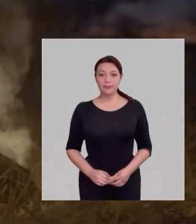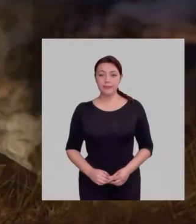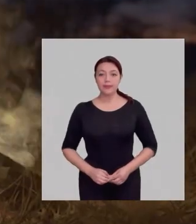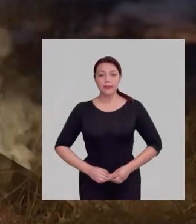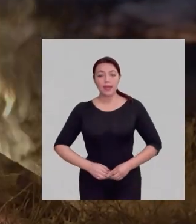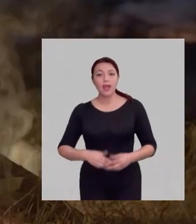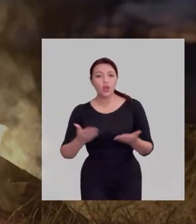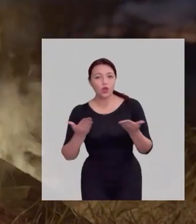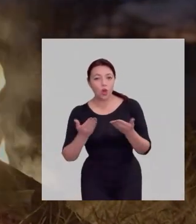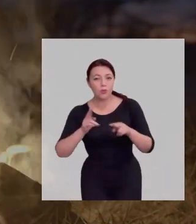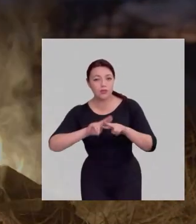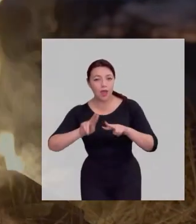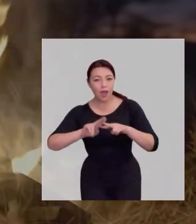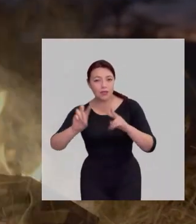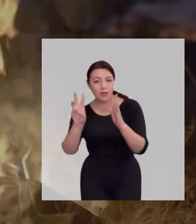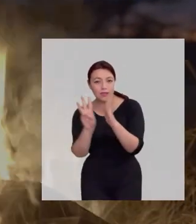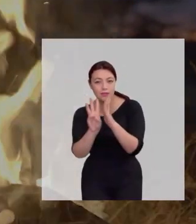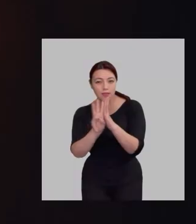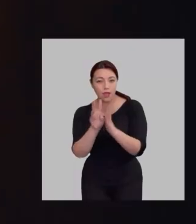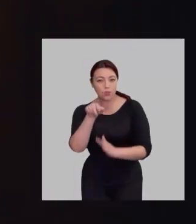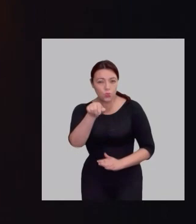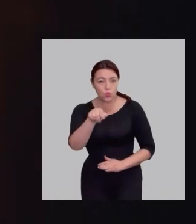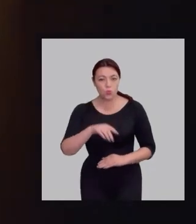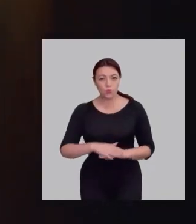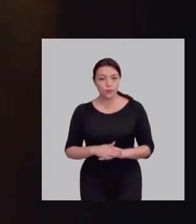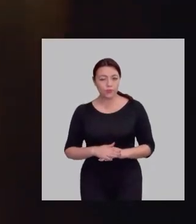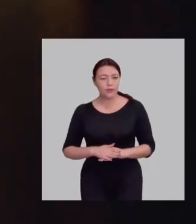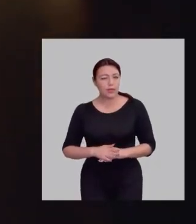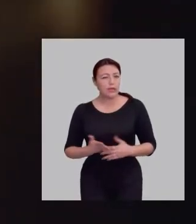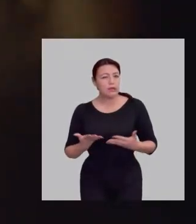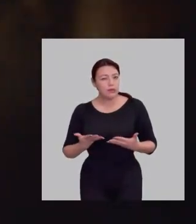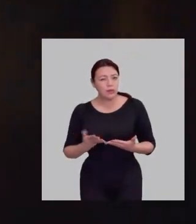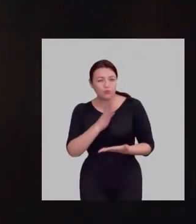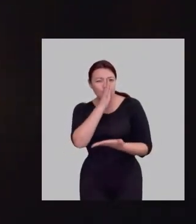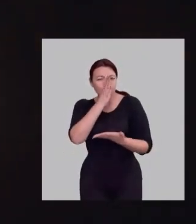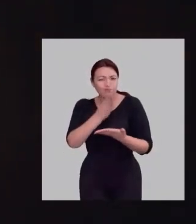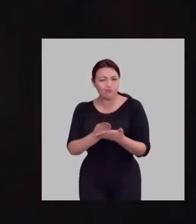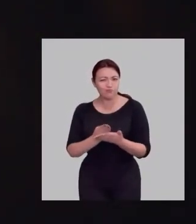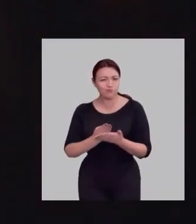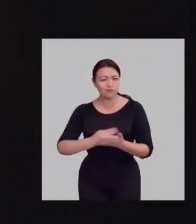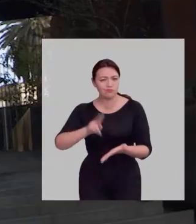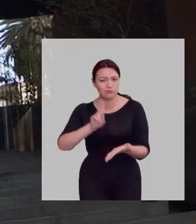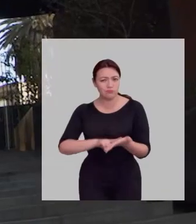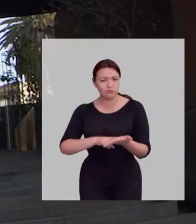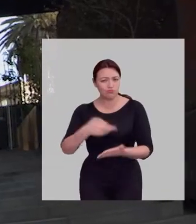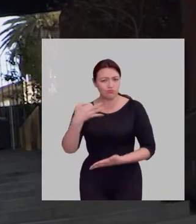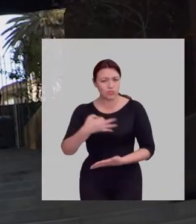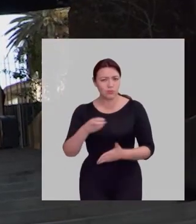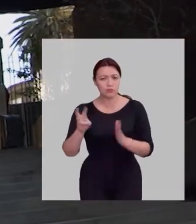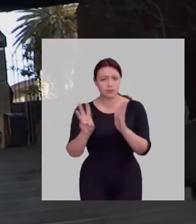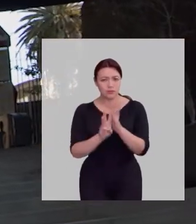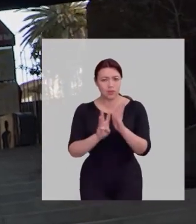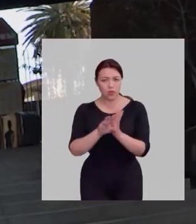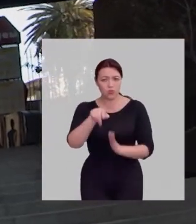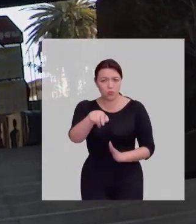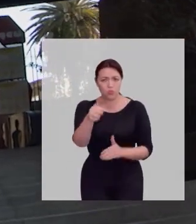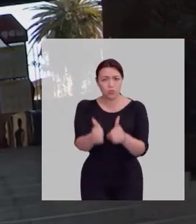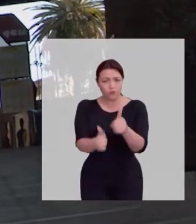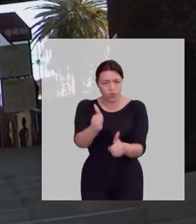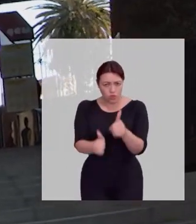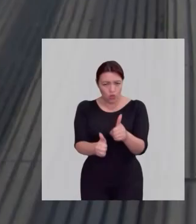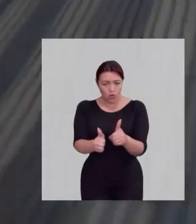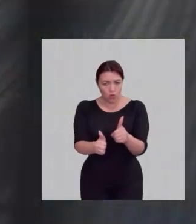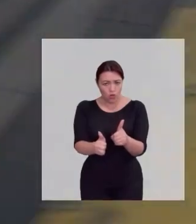¿Qué determina tu identidad? ¿Qué define lo que realmente eres? ¿Eres tu profesión?